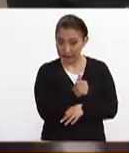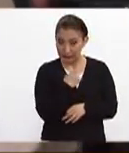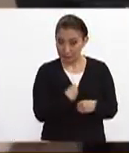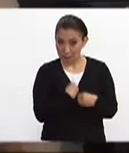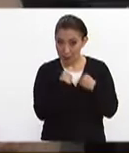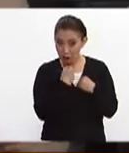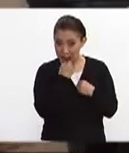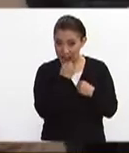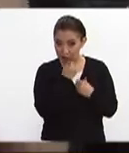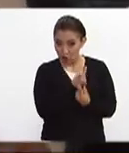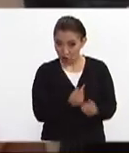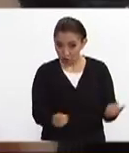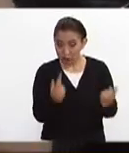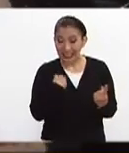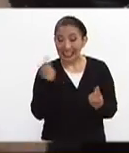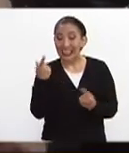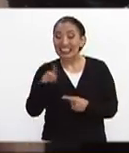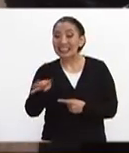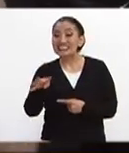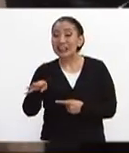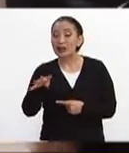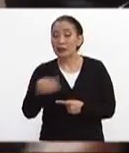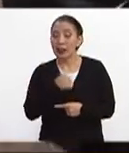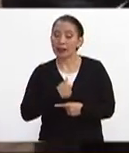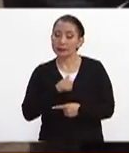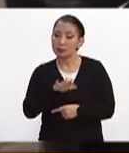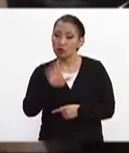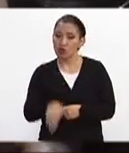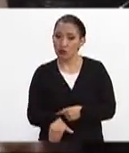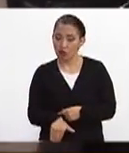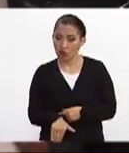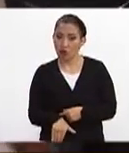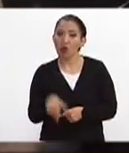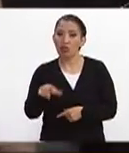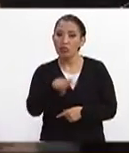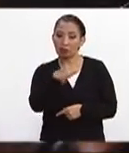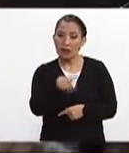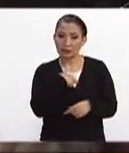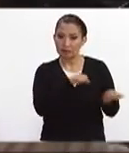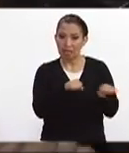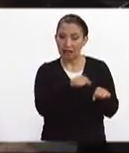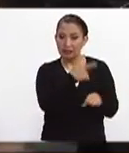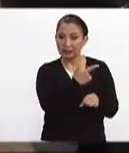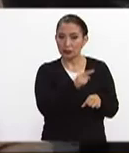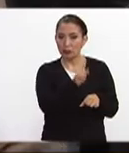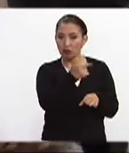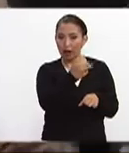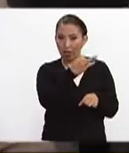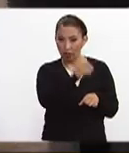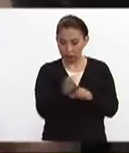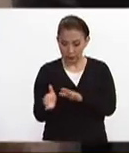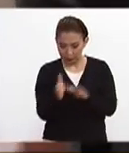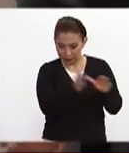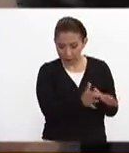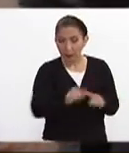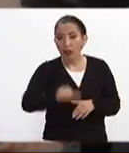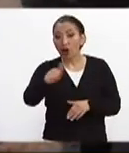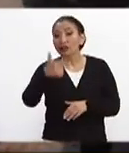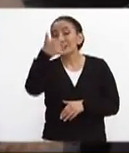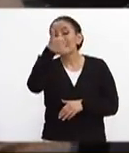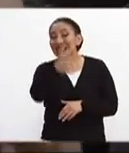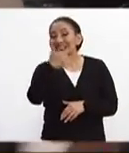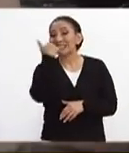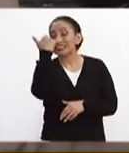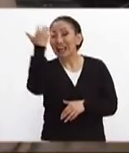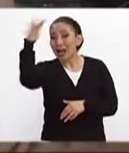con vida y desgraciadamente son 19 los niños que fallecieron después de este sismo de 7.1 grados además de eso son 6